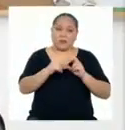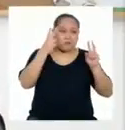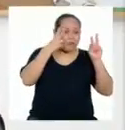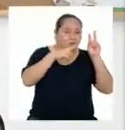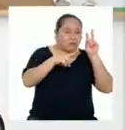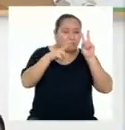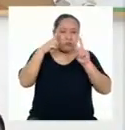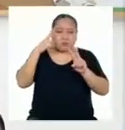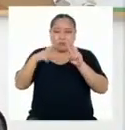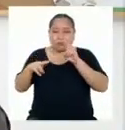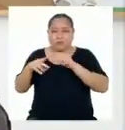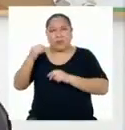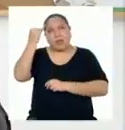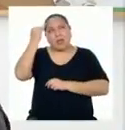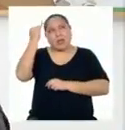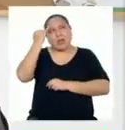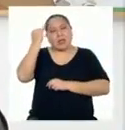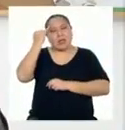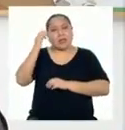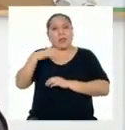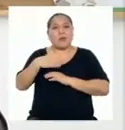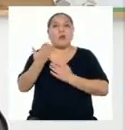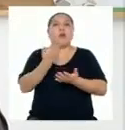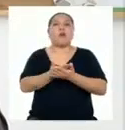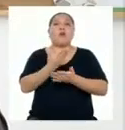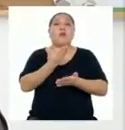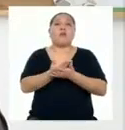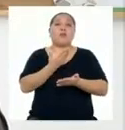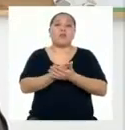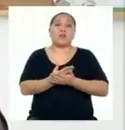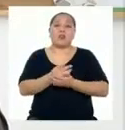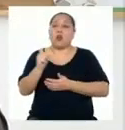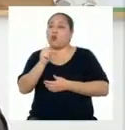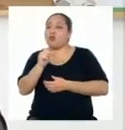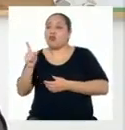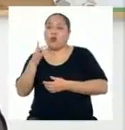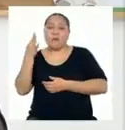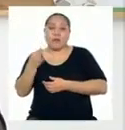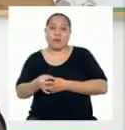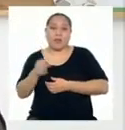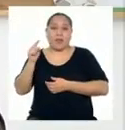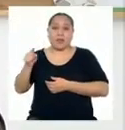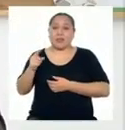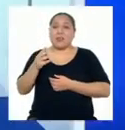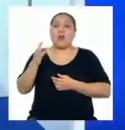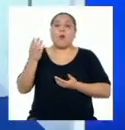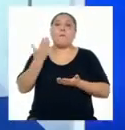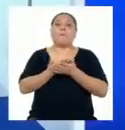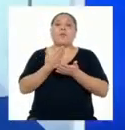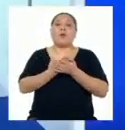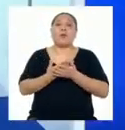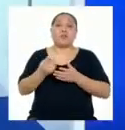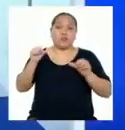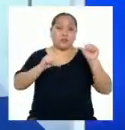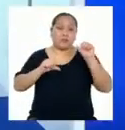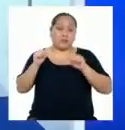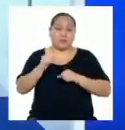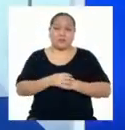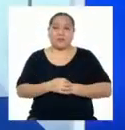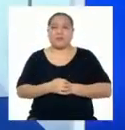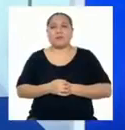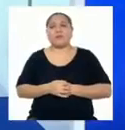observación, formulación de hipótesis y posterior confirmación o negación de la hipótesis mediante experimentos. Claro.